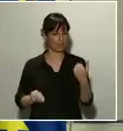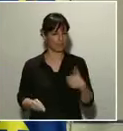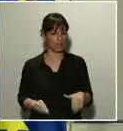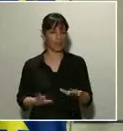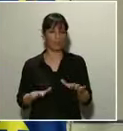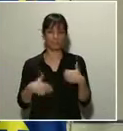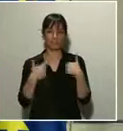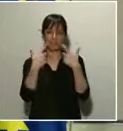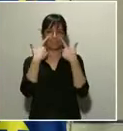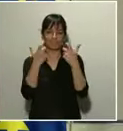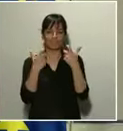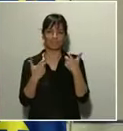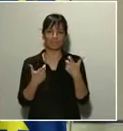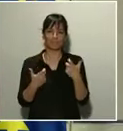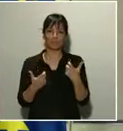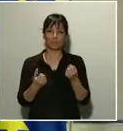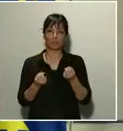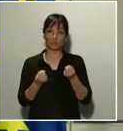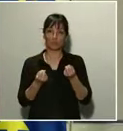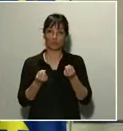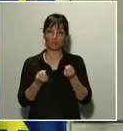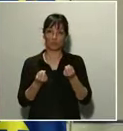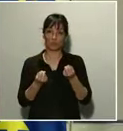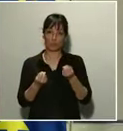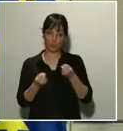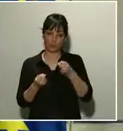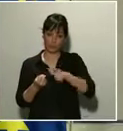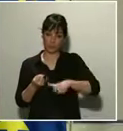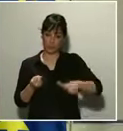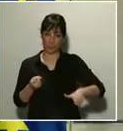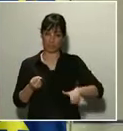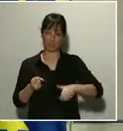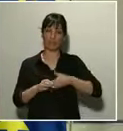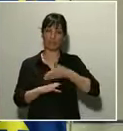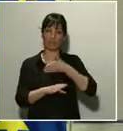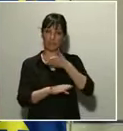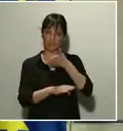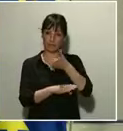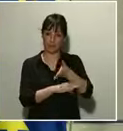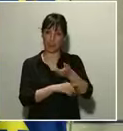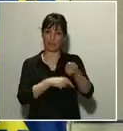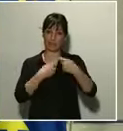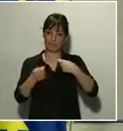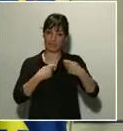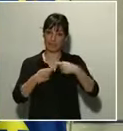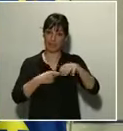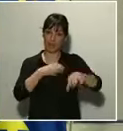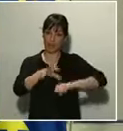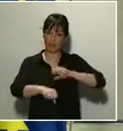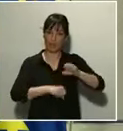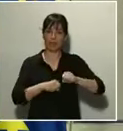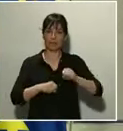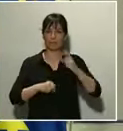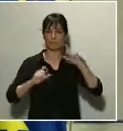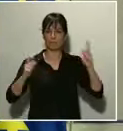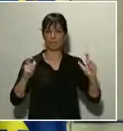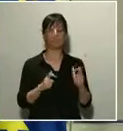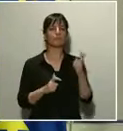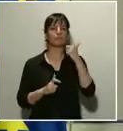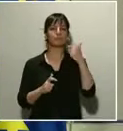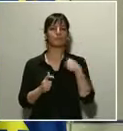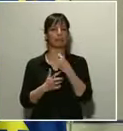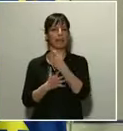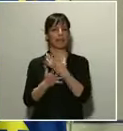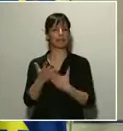un número inferior de visitas de ciudadanos con intención de comprar, normalmente con una lista de la compra previamente